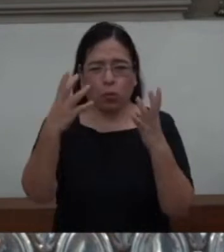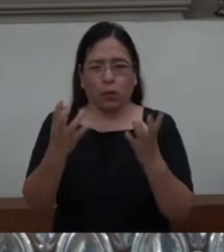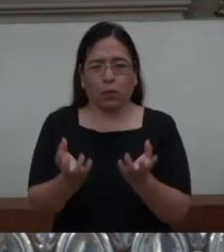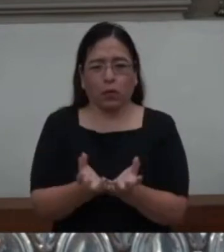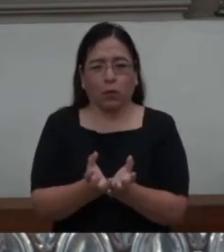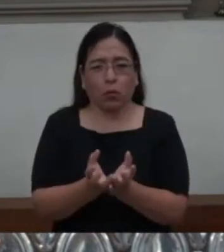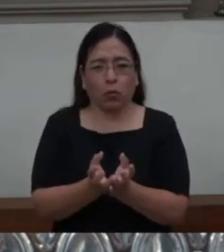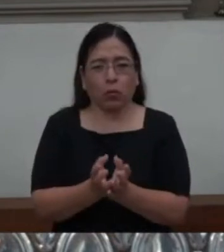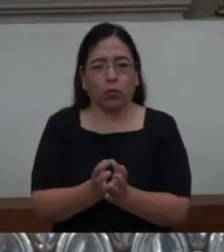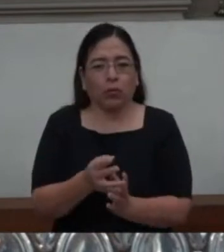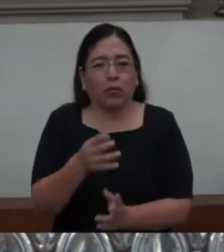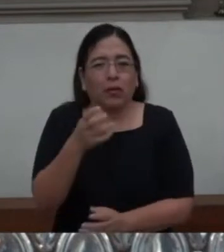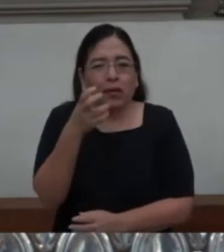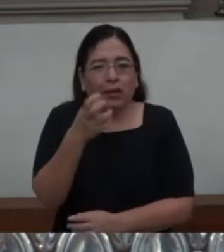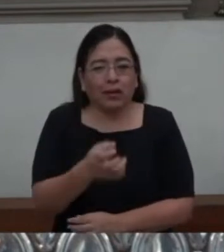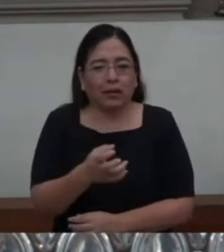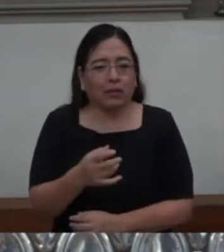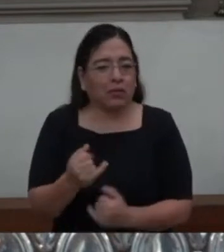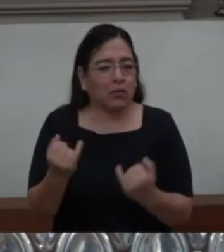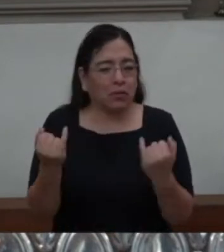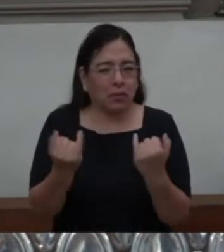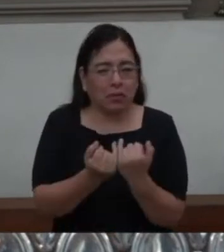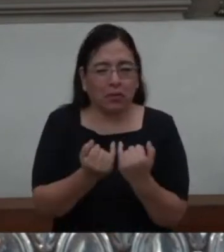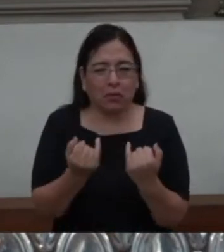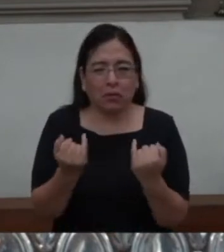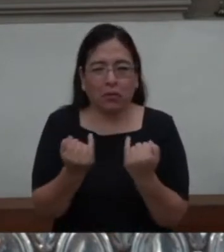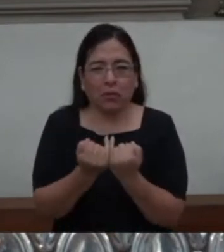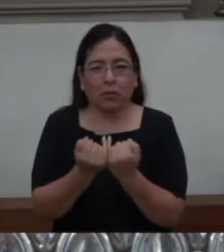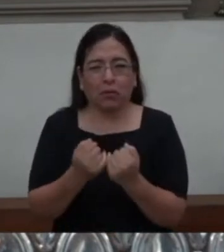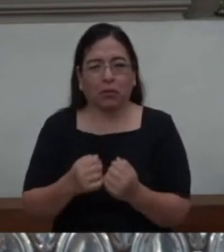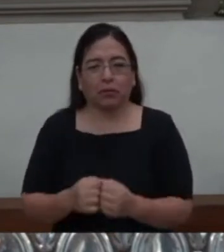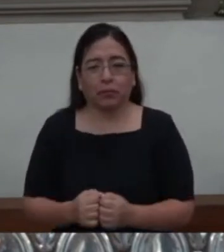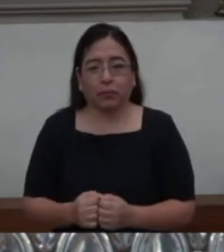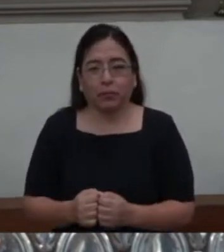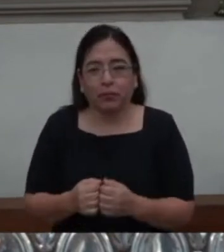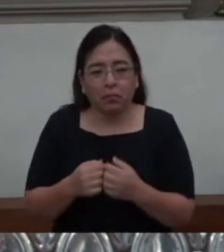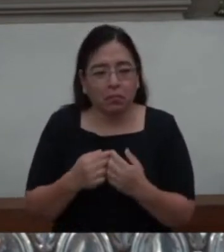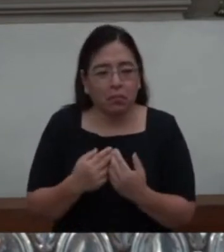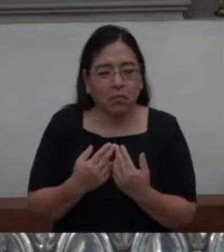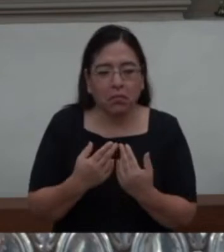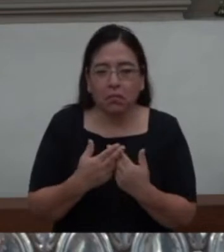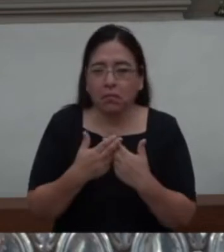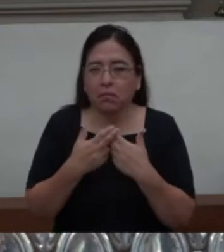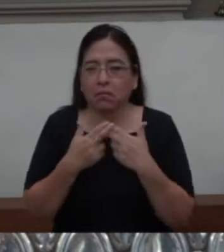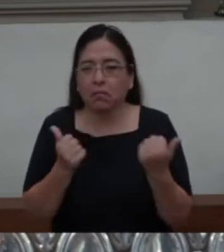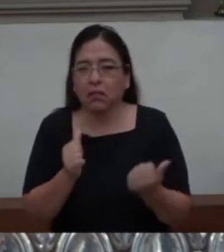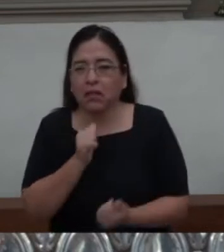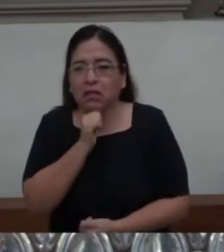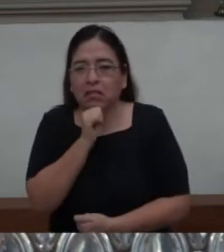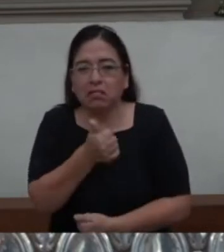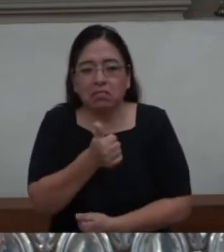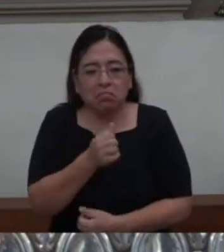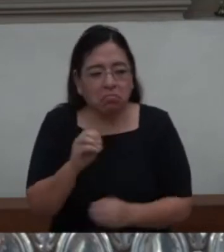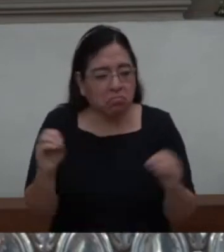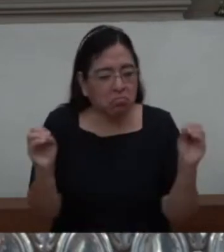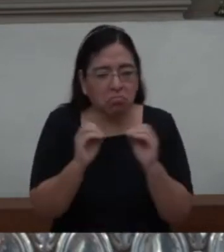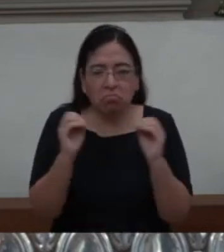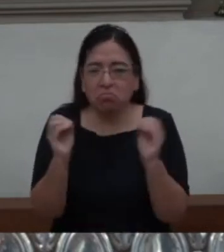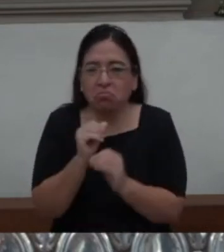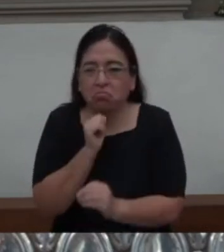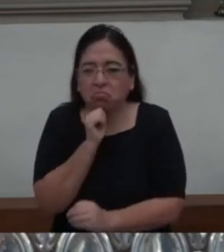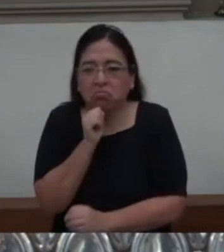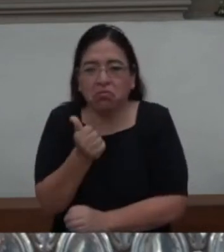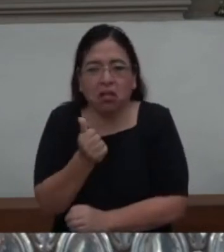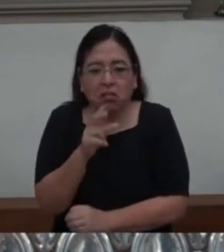de la creación humana. De la nada. O si quieren, de lo que no